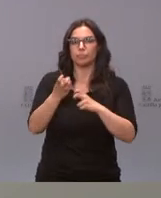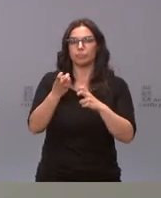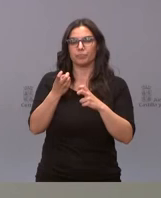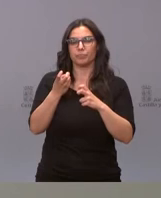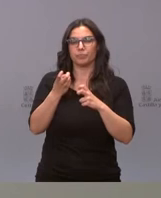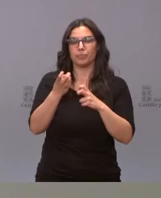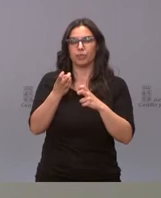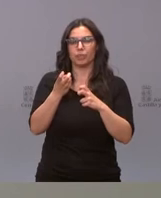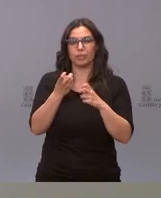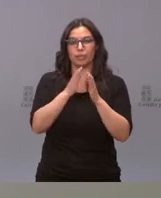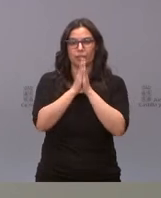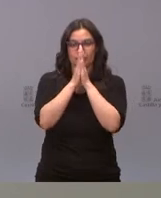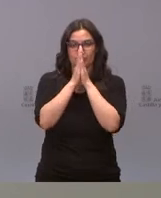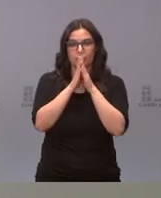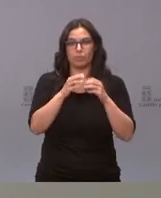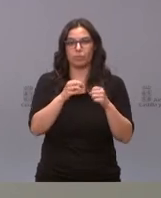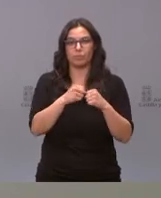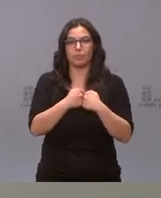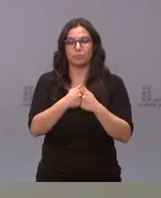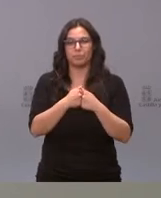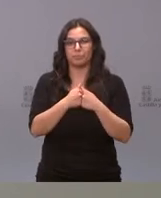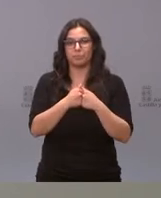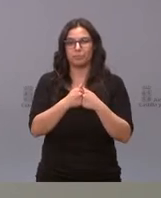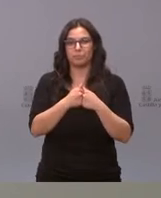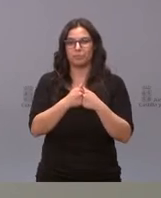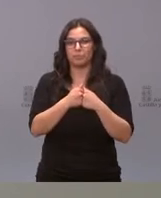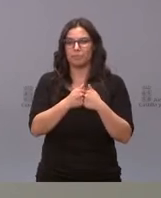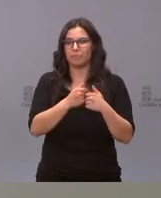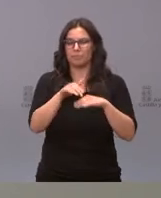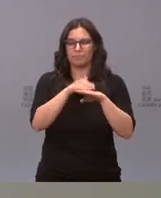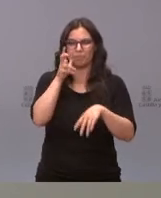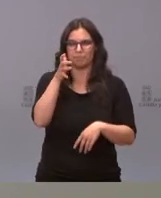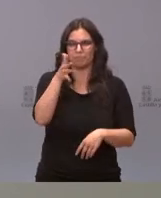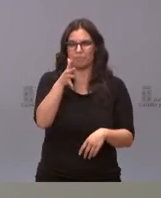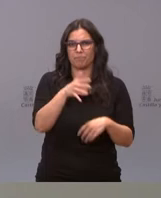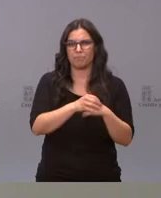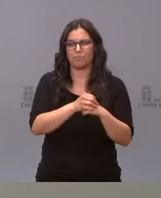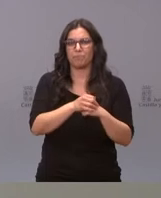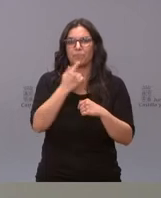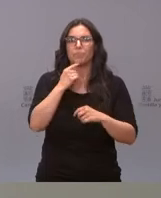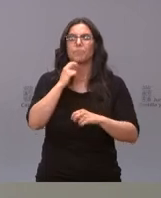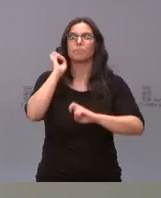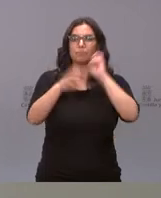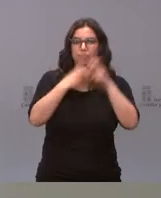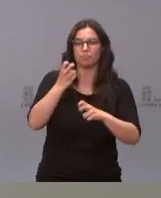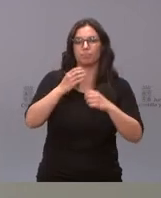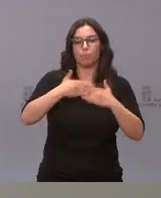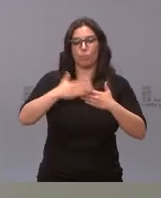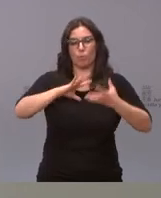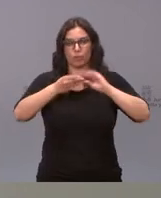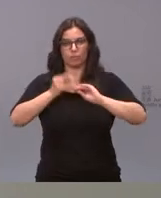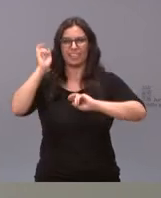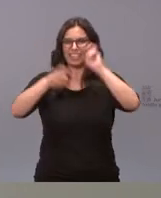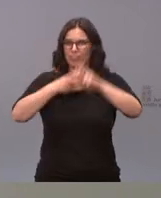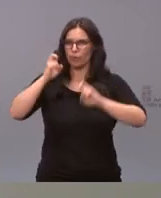Sociedad Pública de Infraestructuras y Mediamente de Castilla y León, sumacil para las actuaciones de remodelación, modernización y reforma